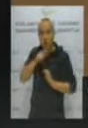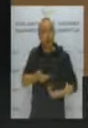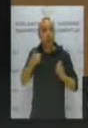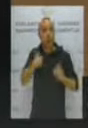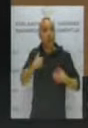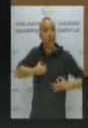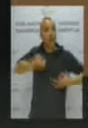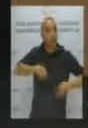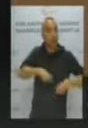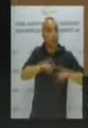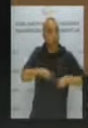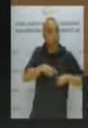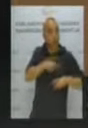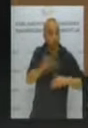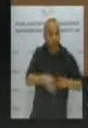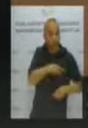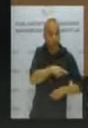fallado.